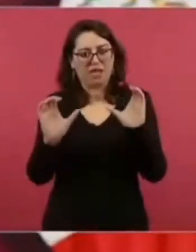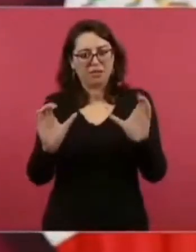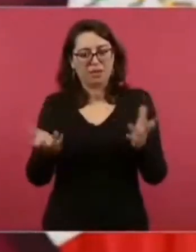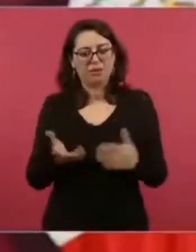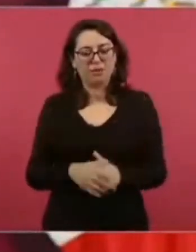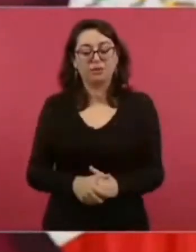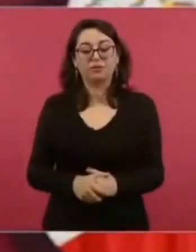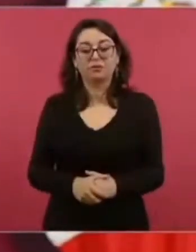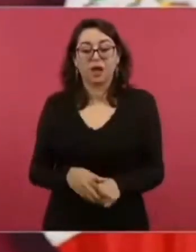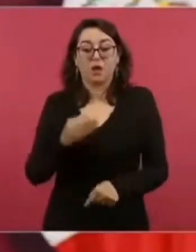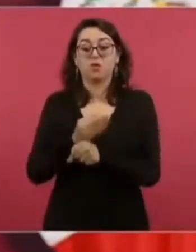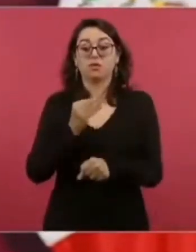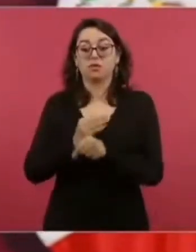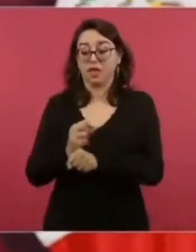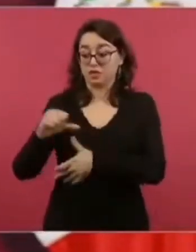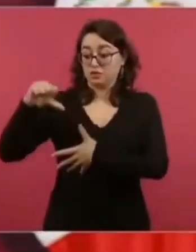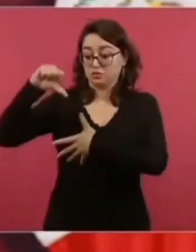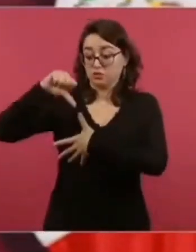¿Cómo se va a ir?